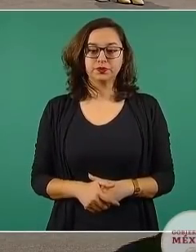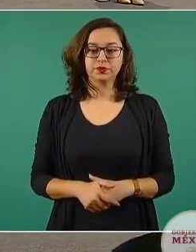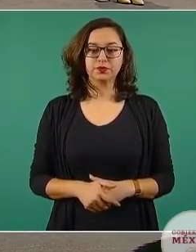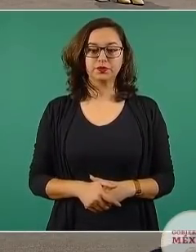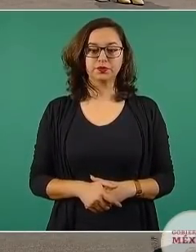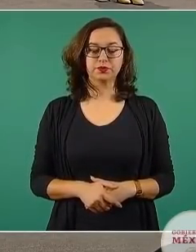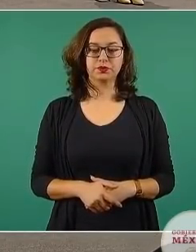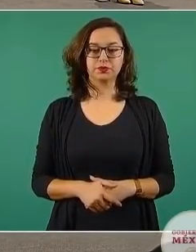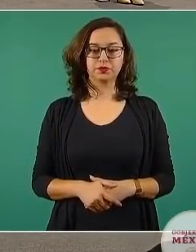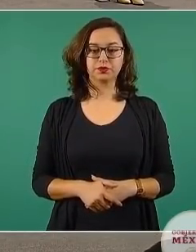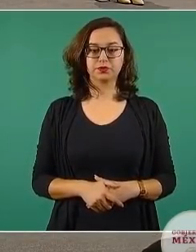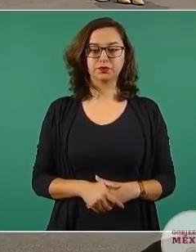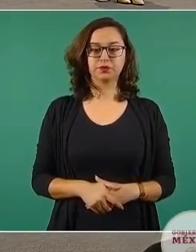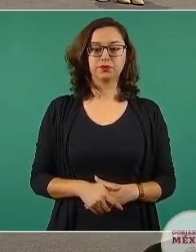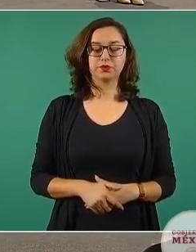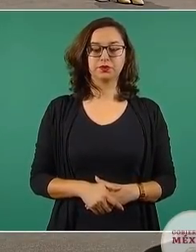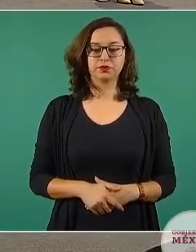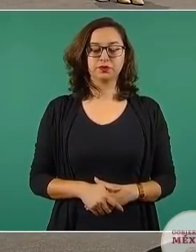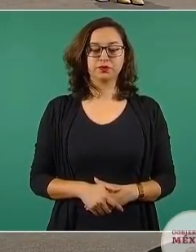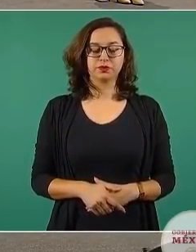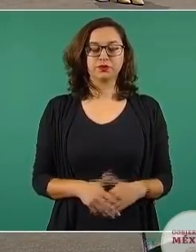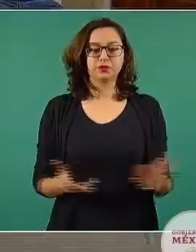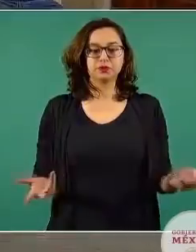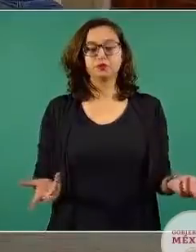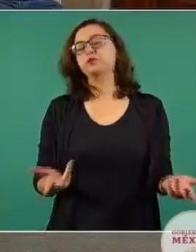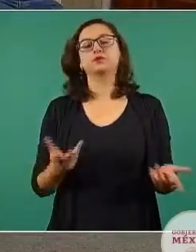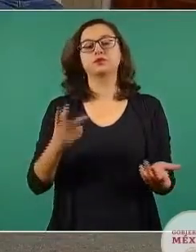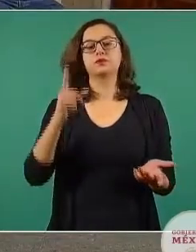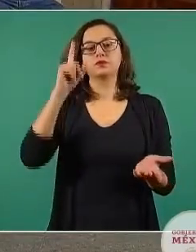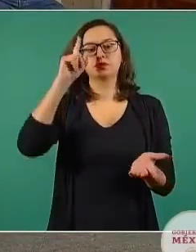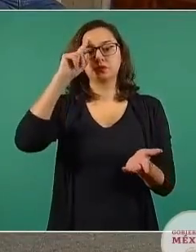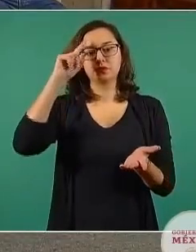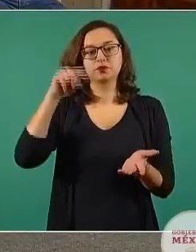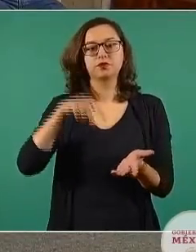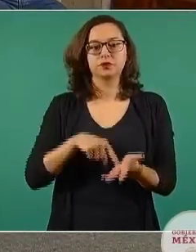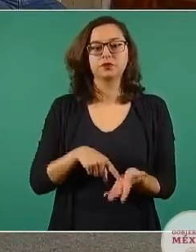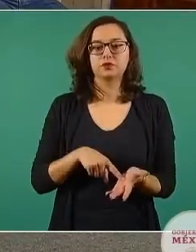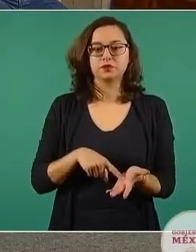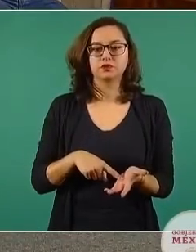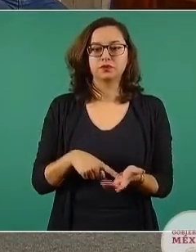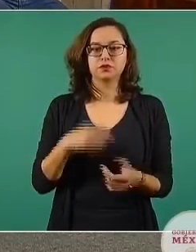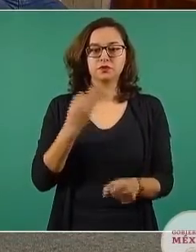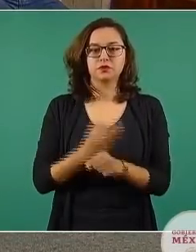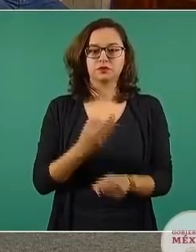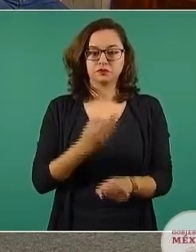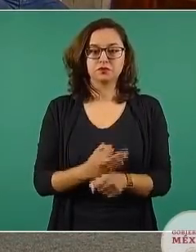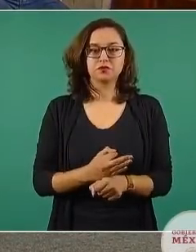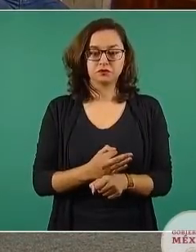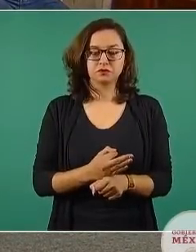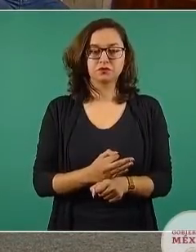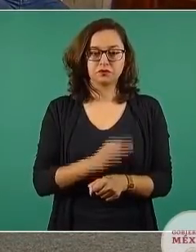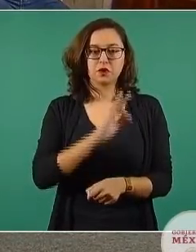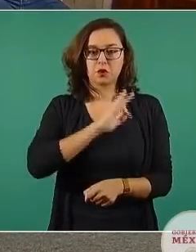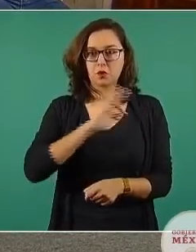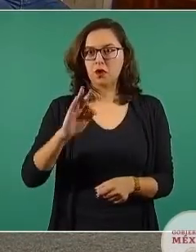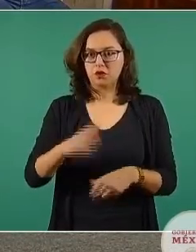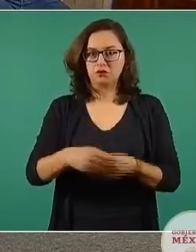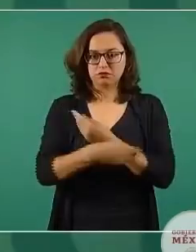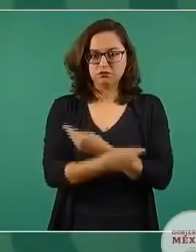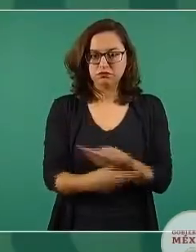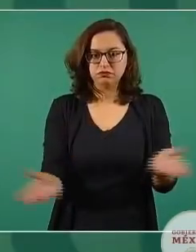Yo creo que a ustedes se les van a entregar algunos libros